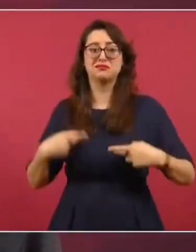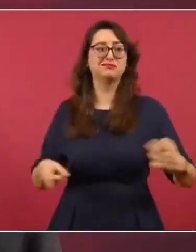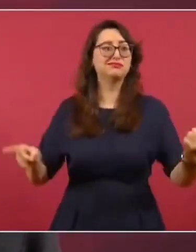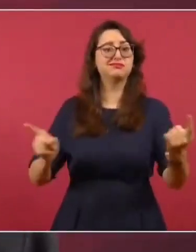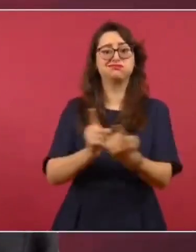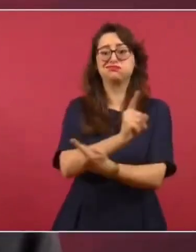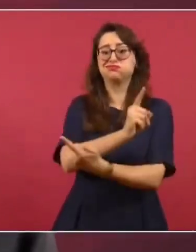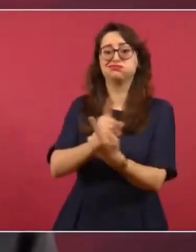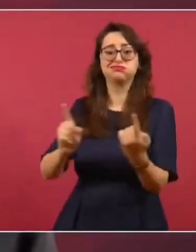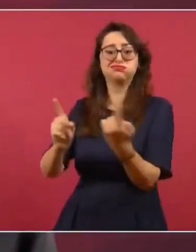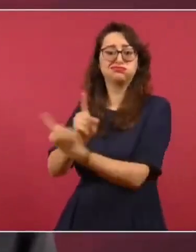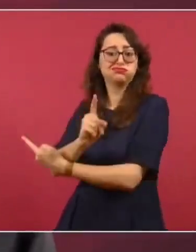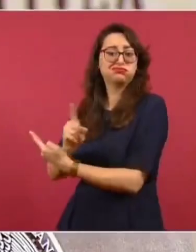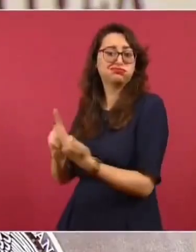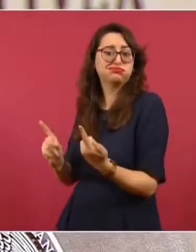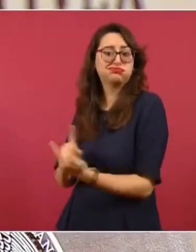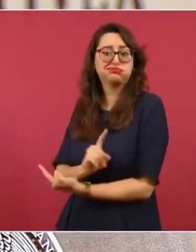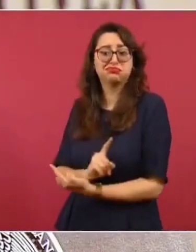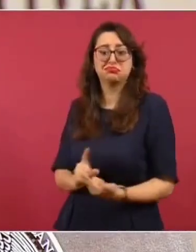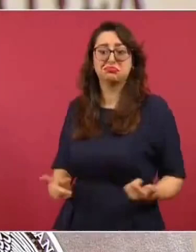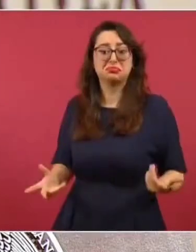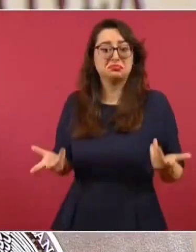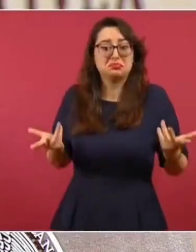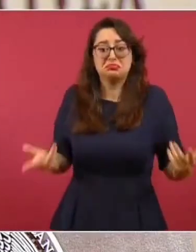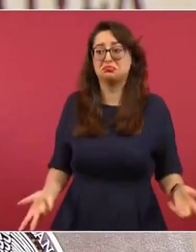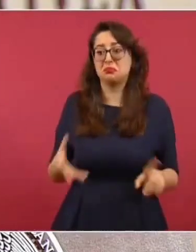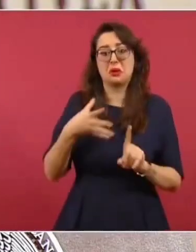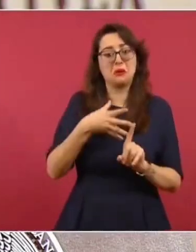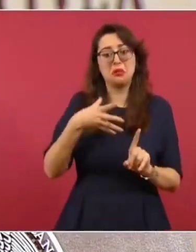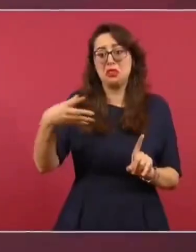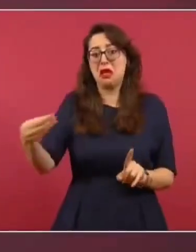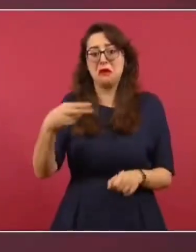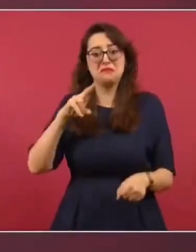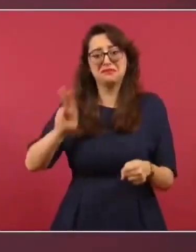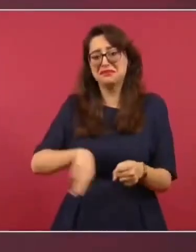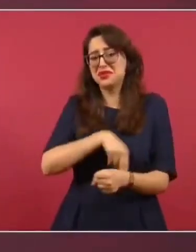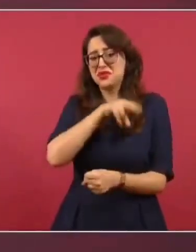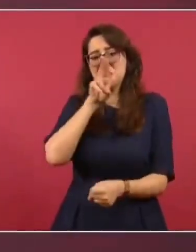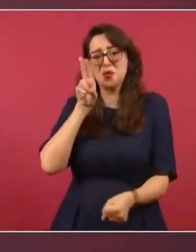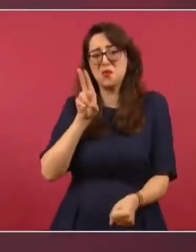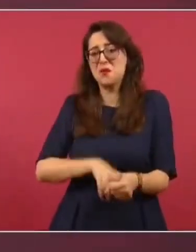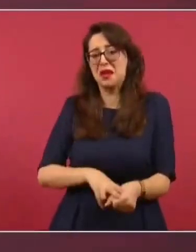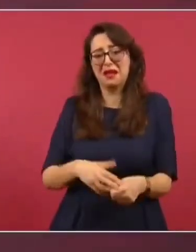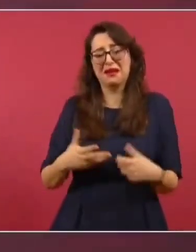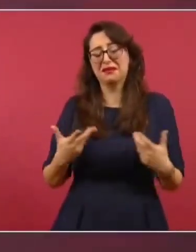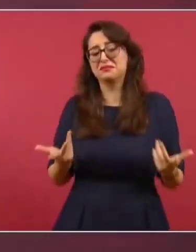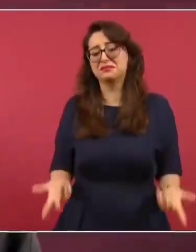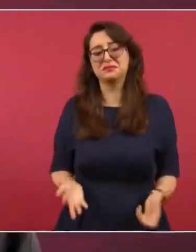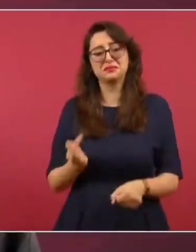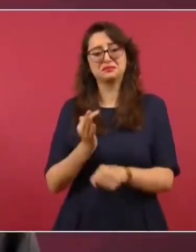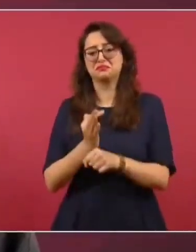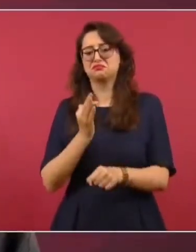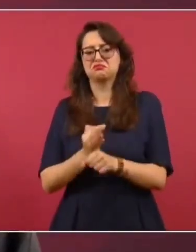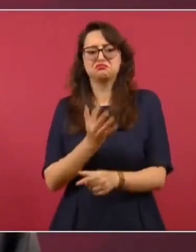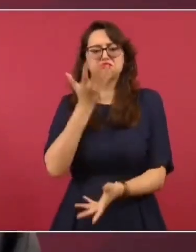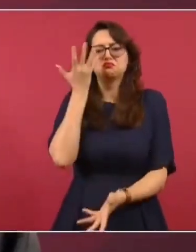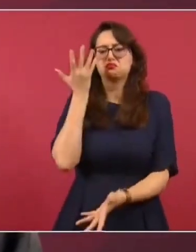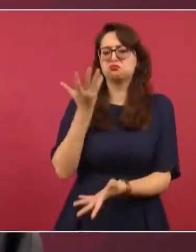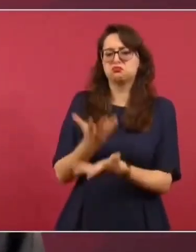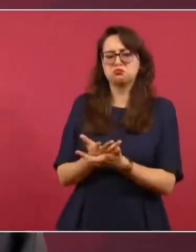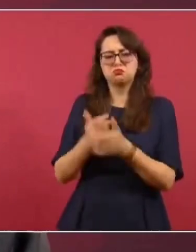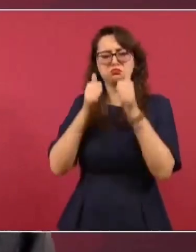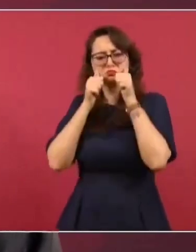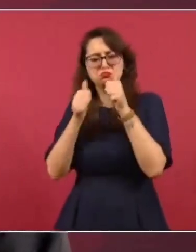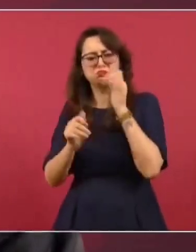involuntariamente lo contagió. Y ahora, bueno, él está aislado, recibiendo atención y